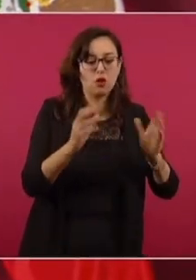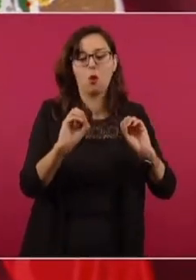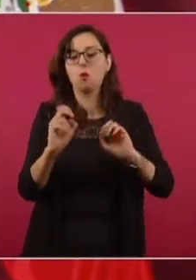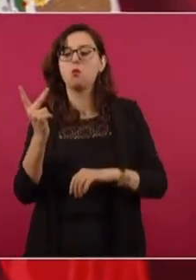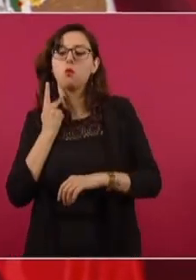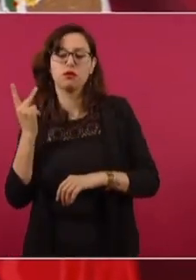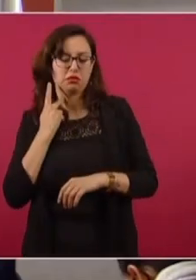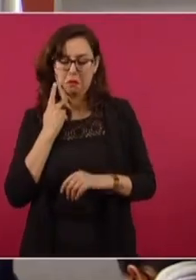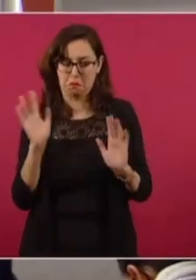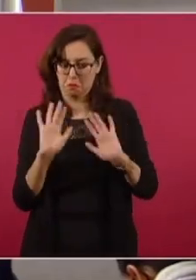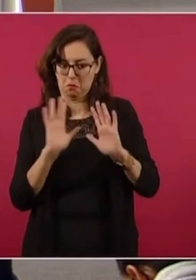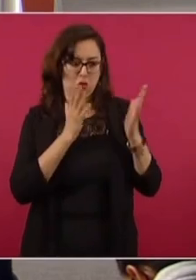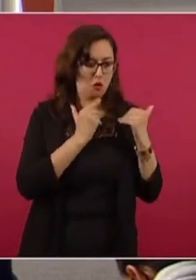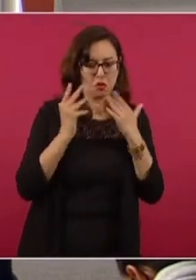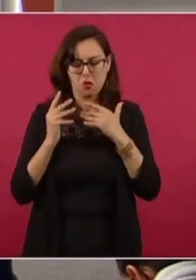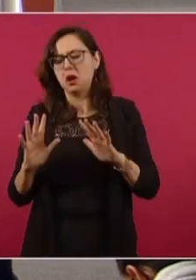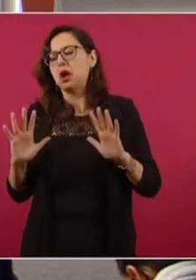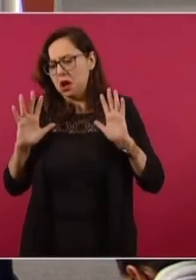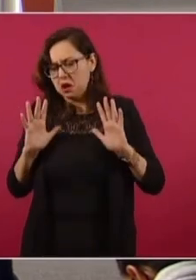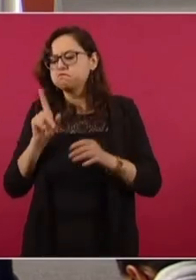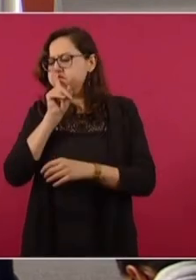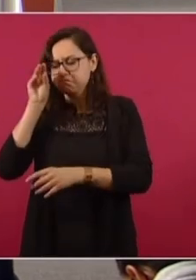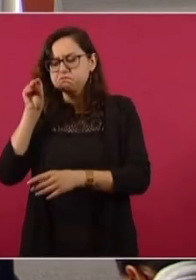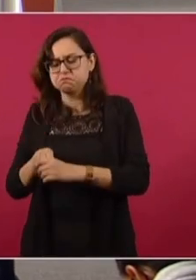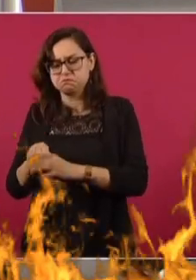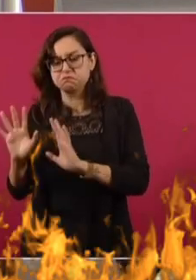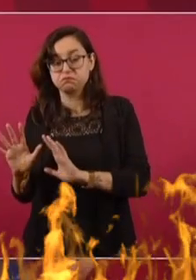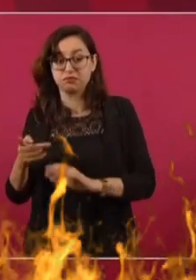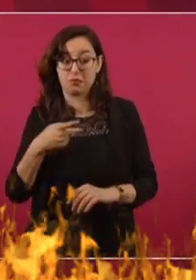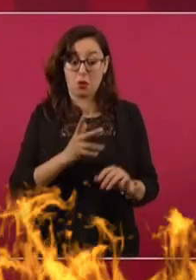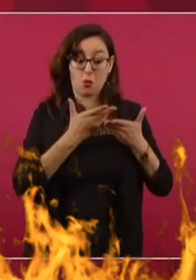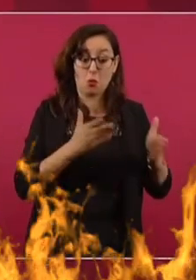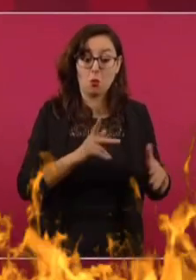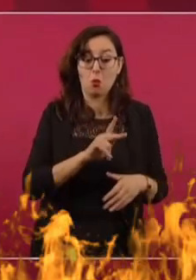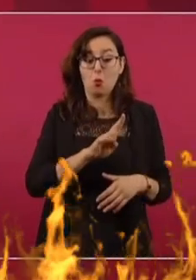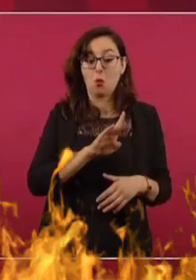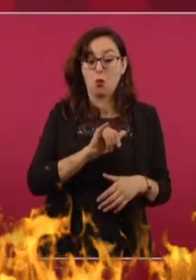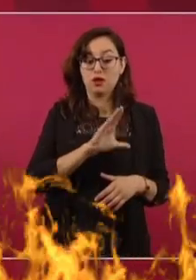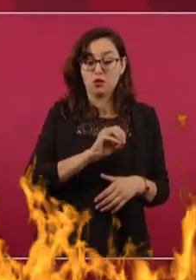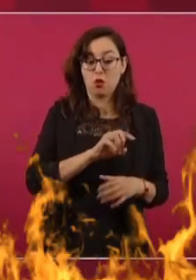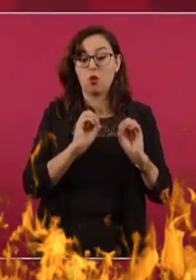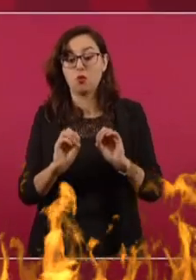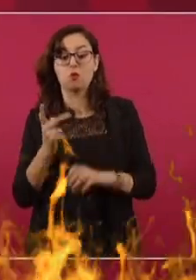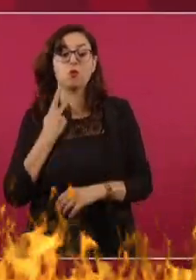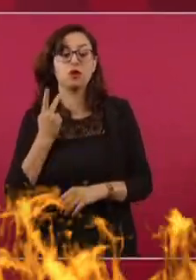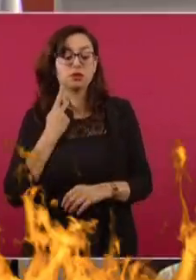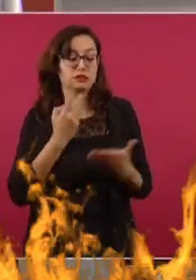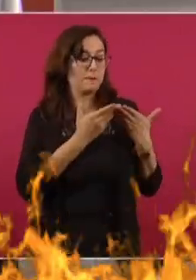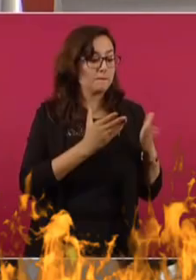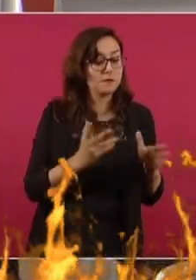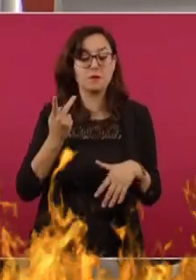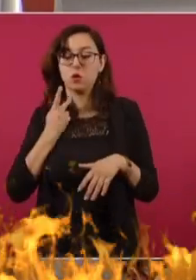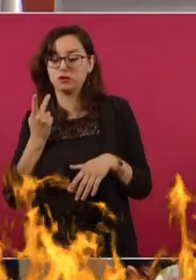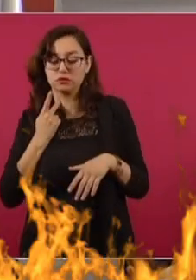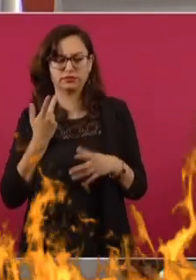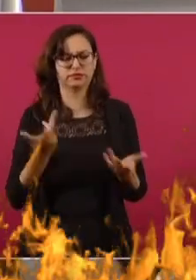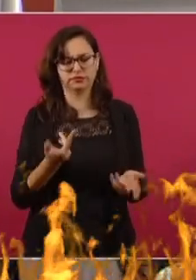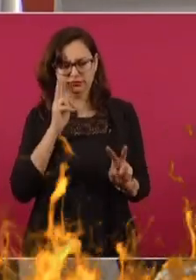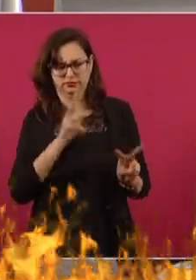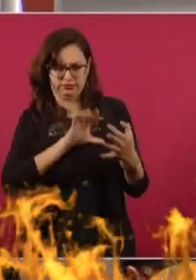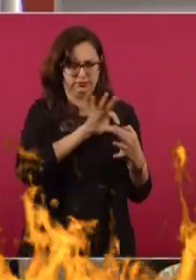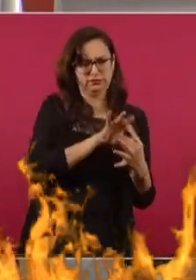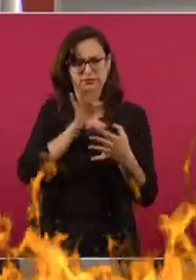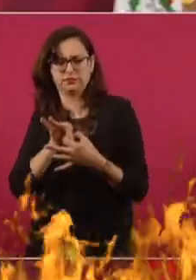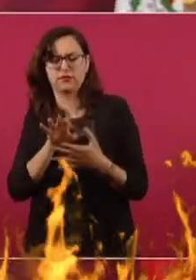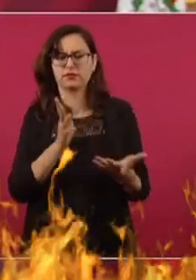no tienen por qué informar. Ah, pero si están haciendo juicios de valor, si están defendiendo